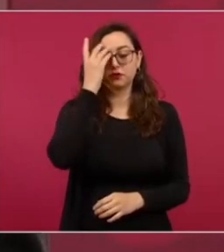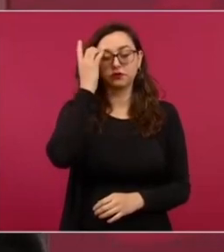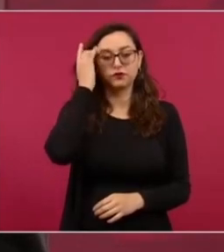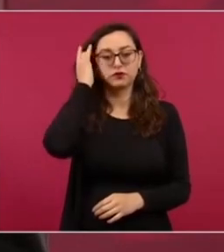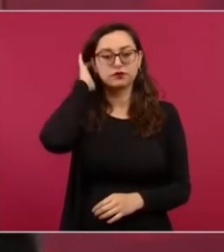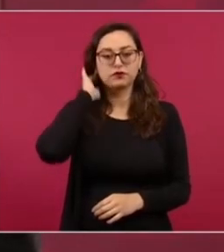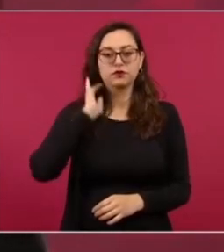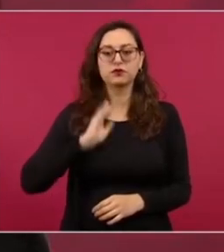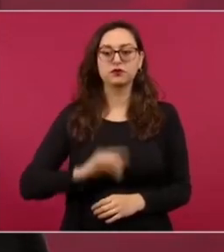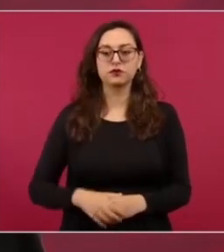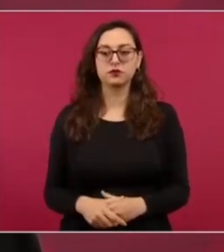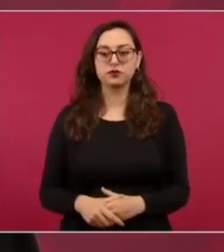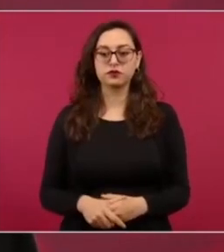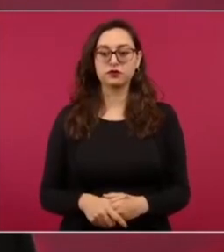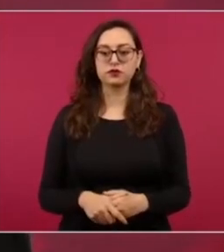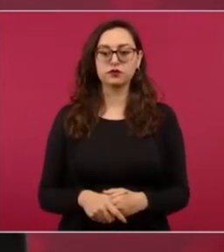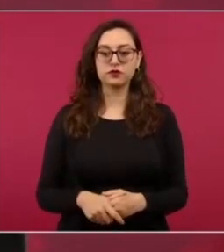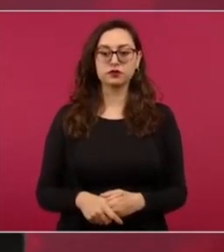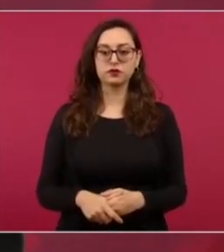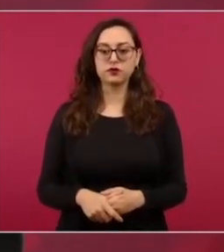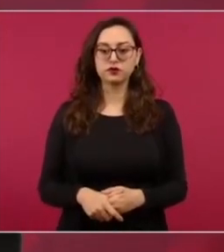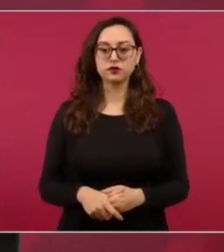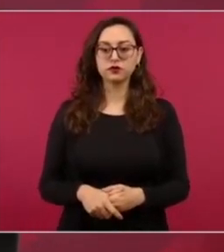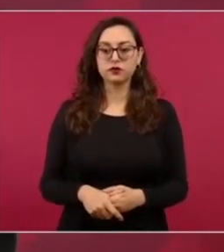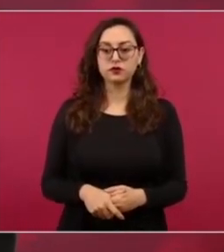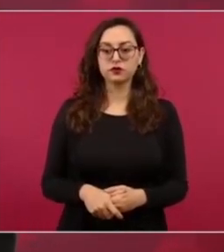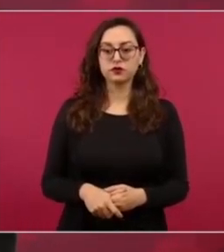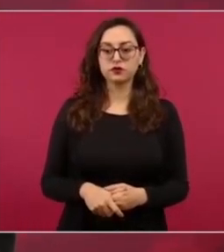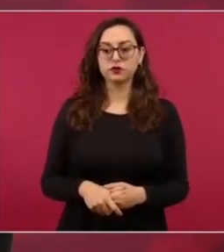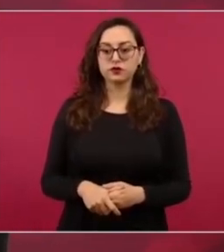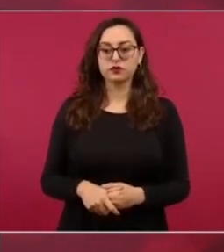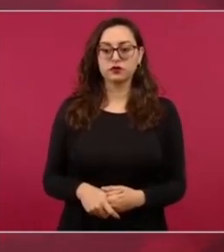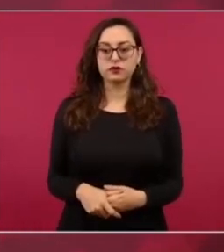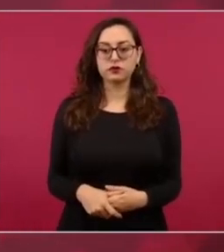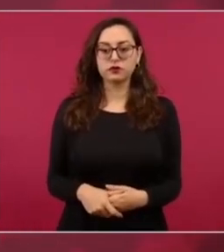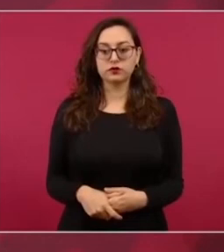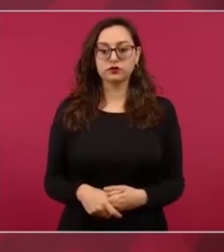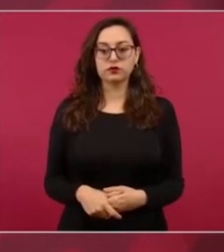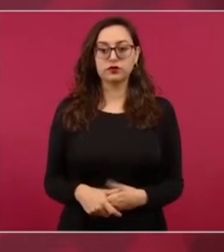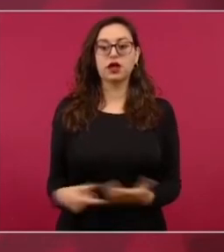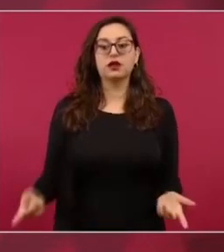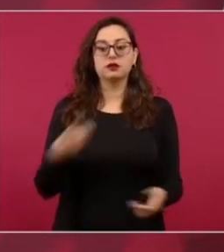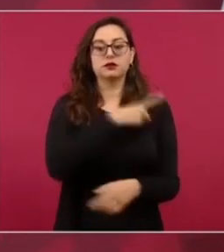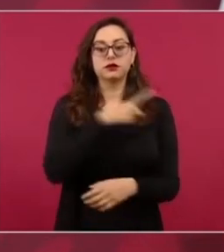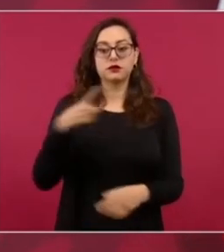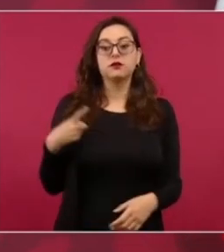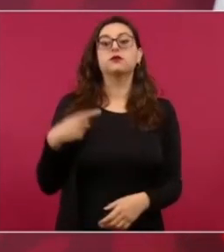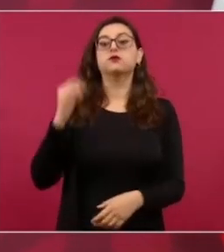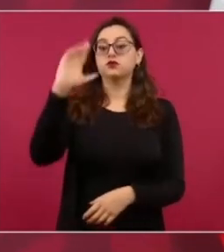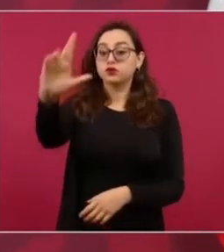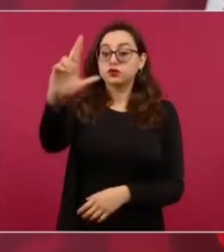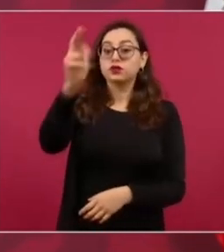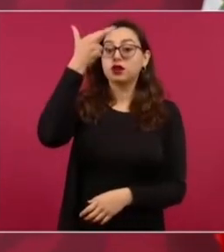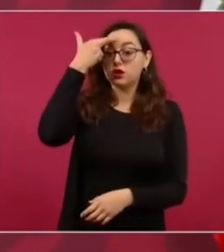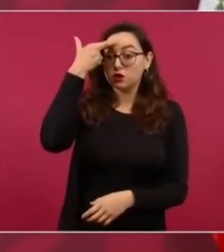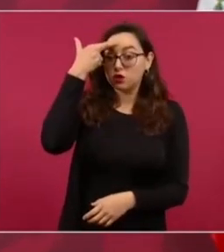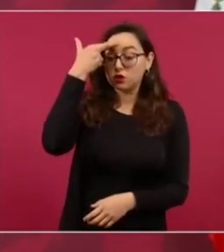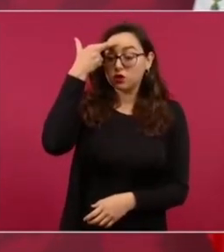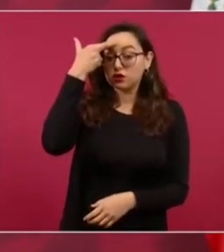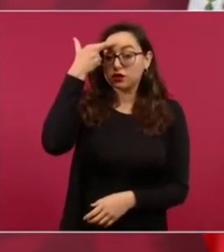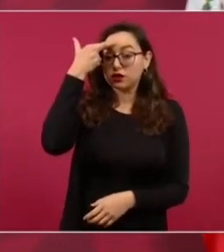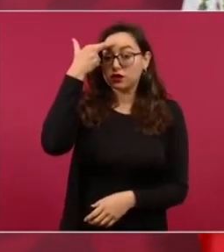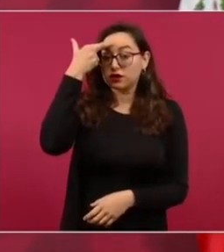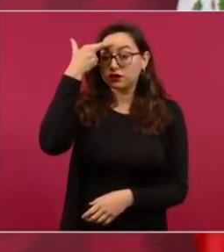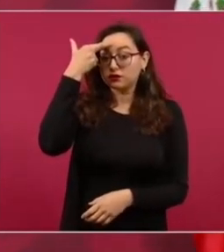y no olvidemos que no se olvide y que se oiga